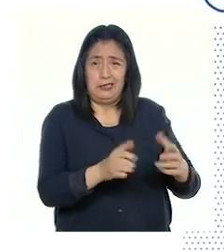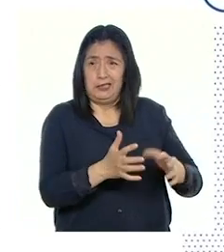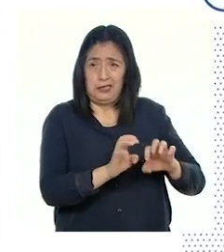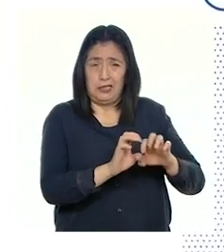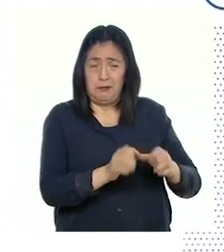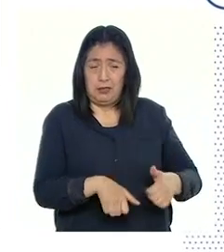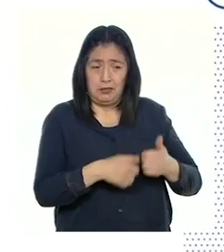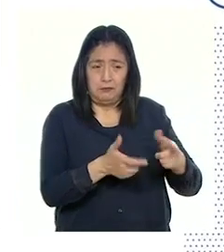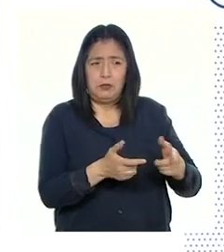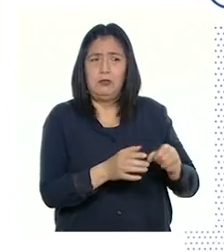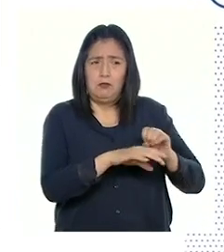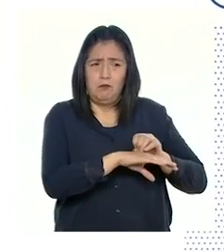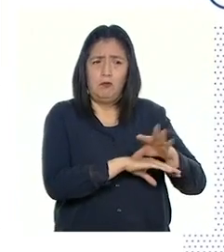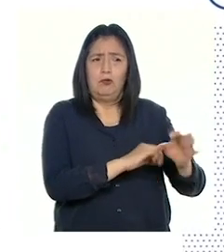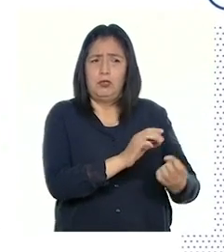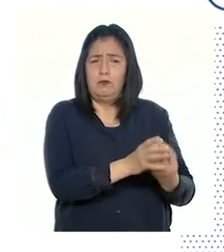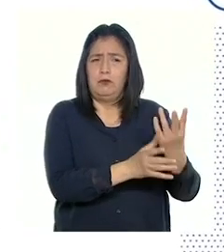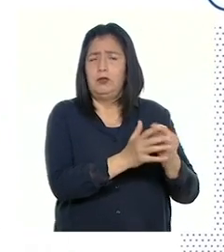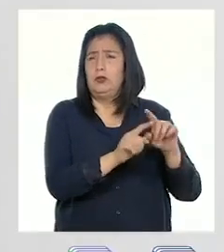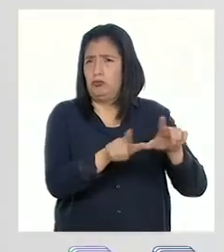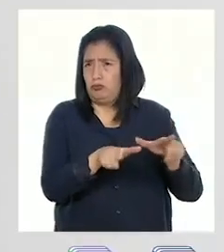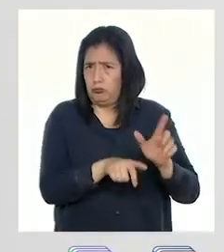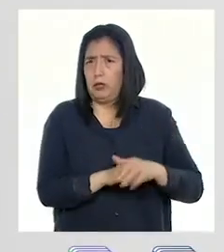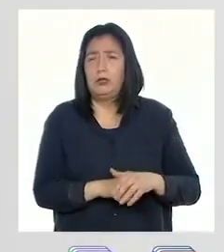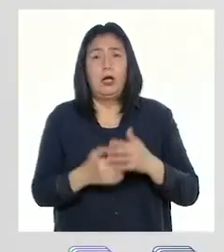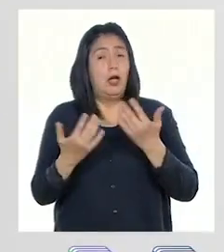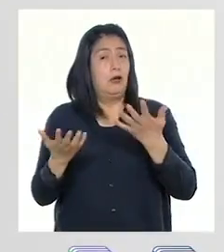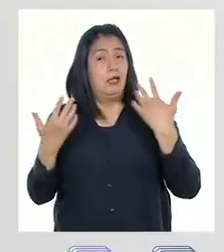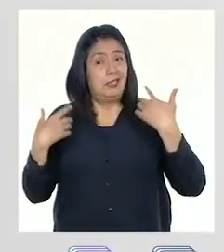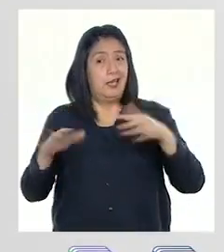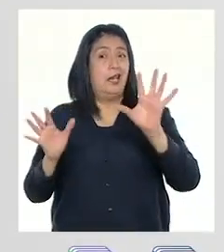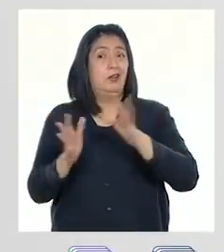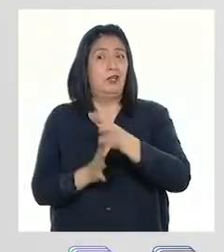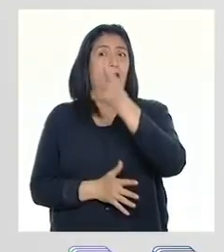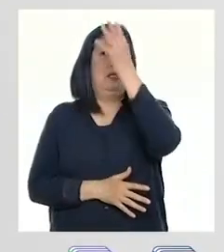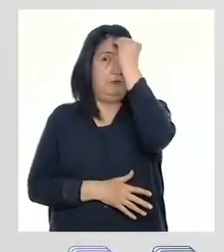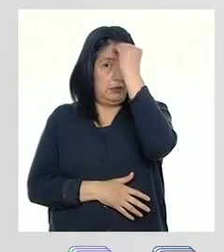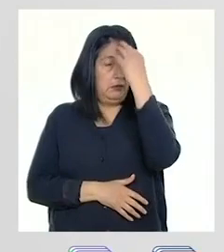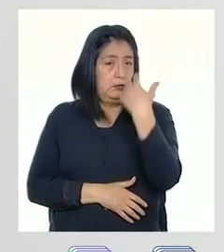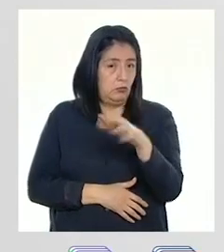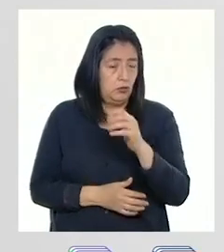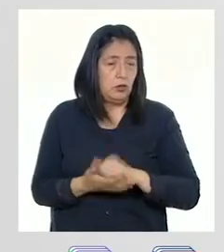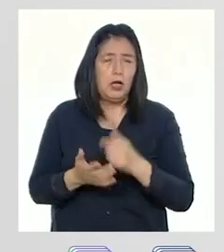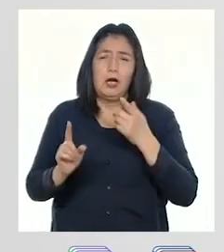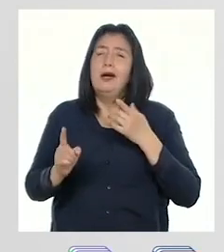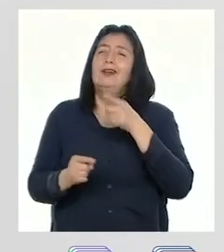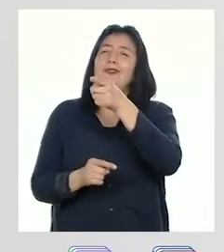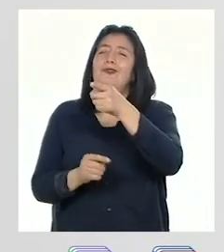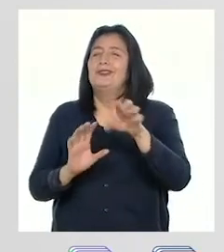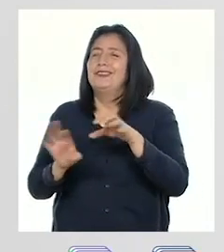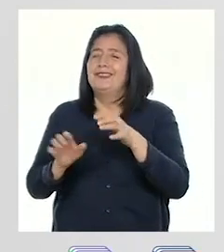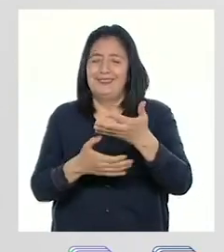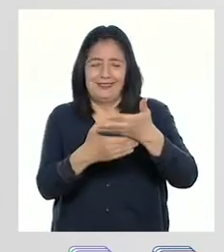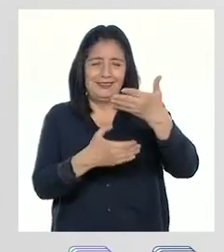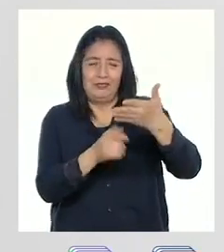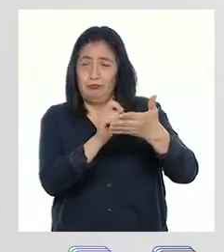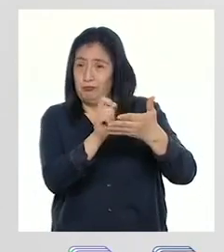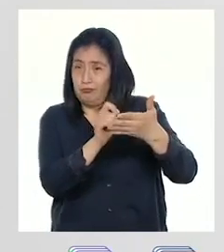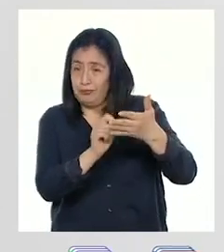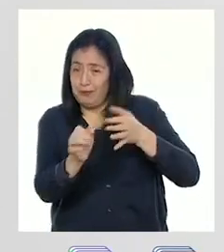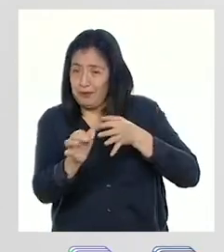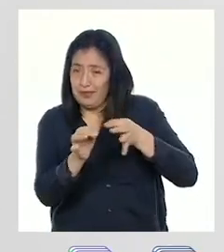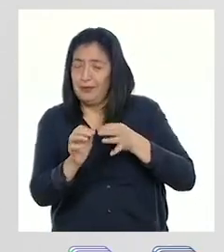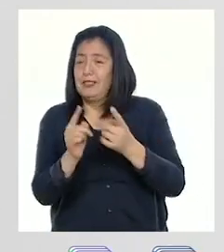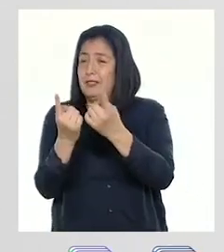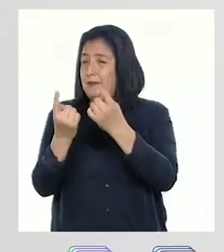diversidad de plantas de un lugar. Ahora, con todo lo aprendido durante el programa, los reto a elaborar la ficha explicativa con las